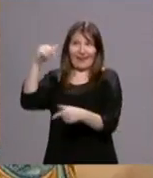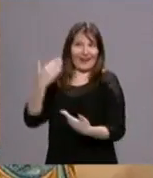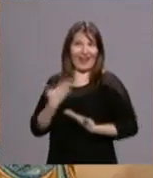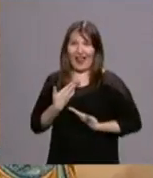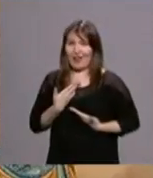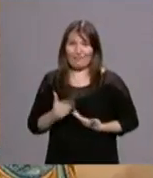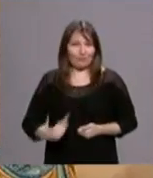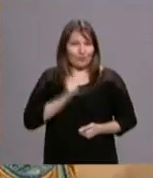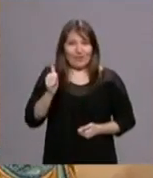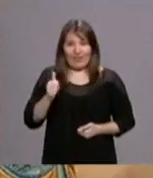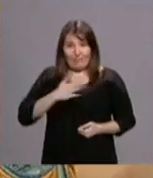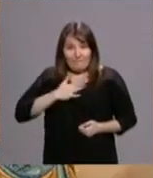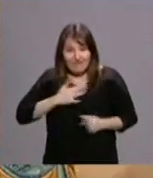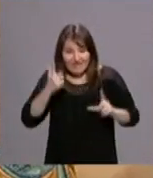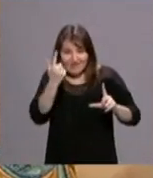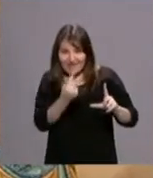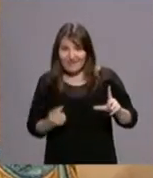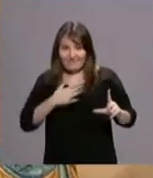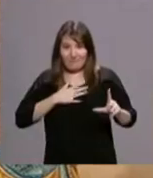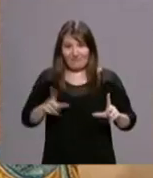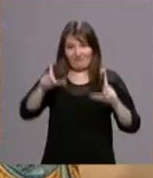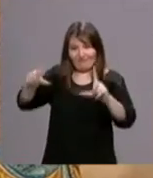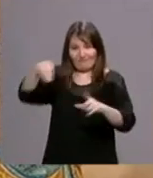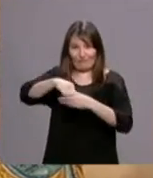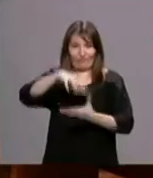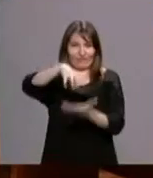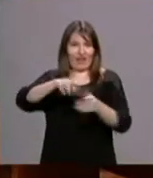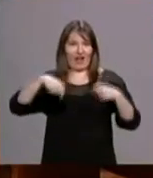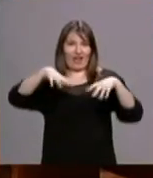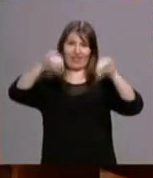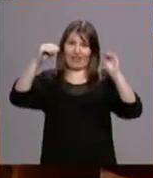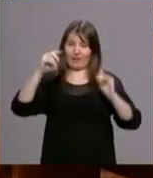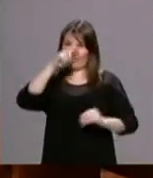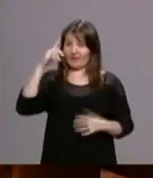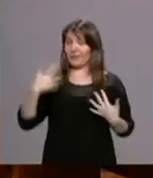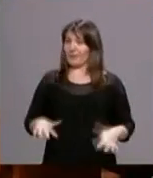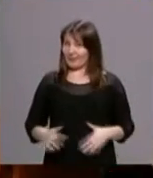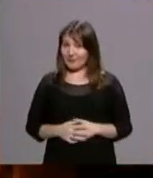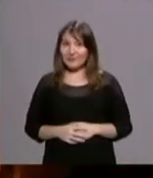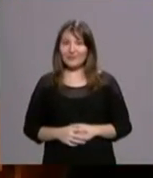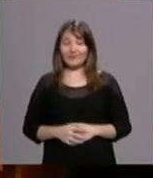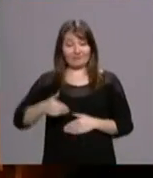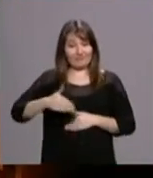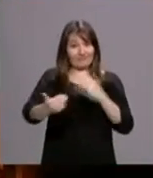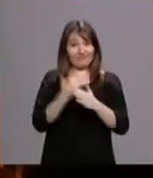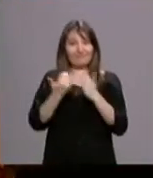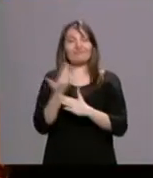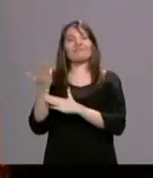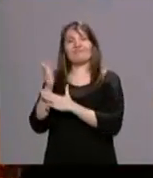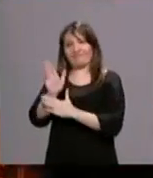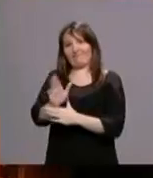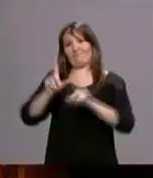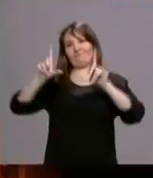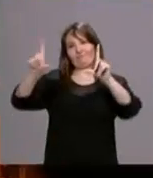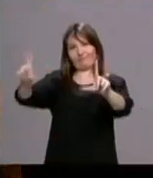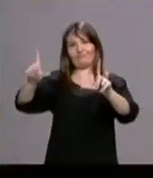poder tener una obra mía en un lugar como este, tan emblemático como la catedral. En los próximos días la obra será expuesta en el Museo de la Catedral